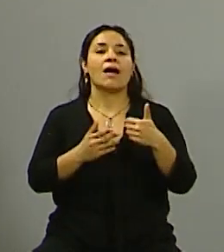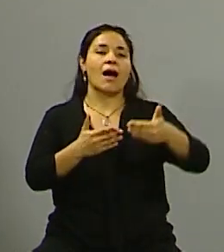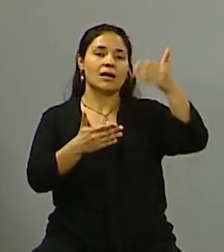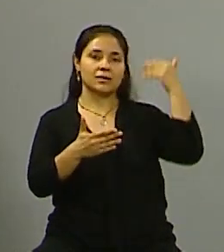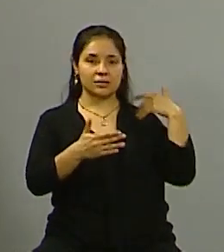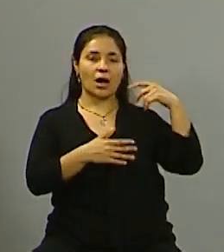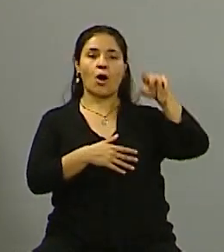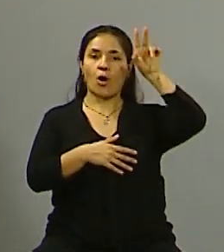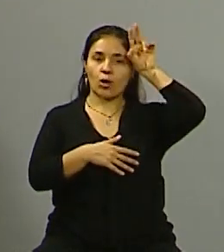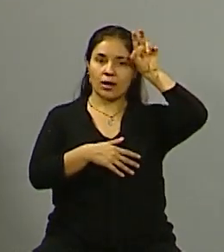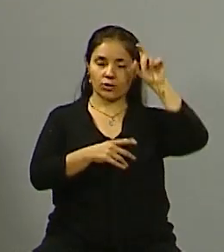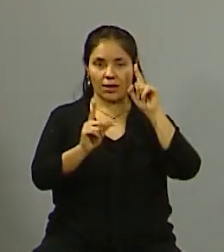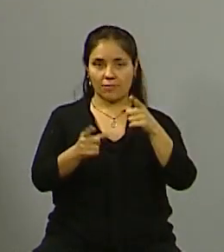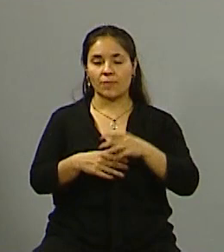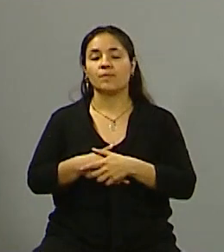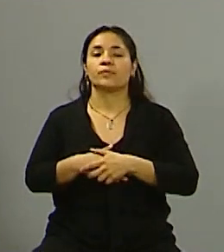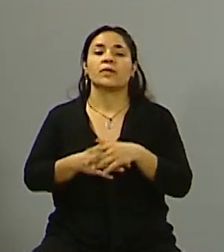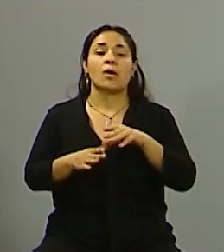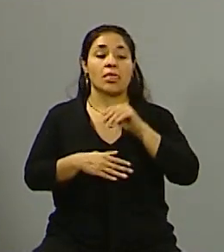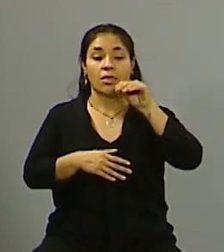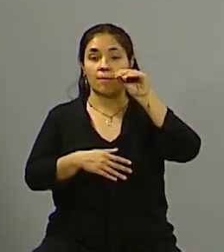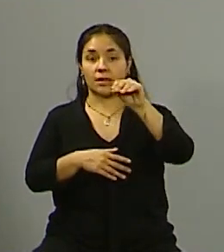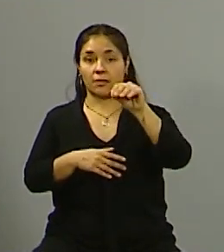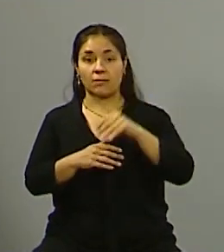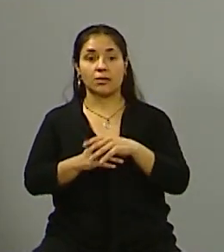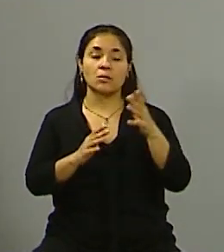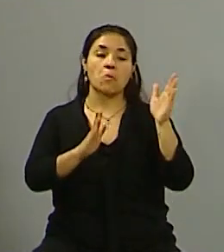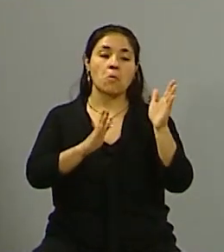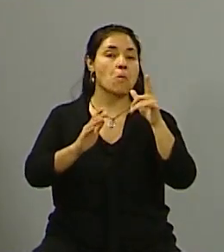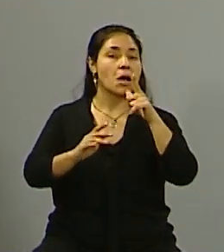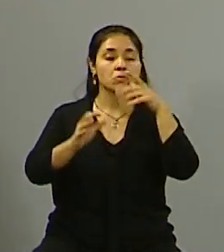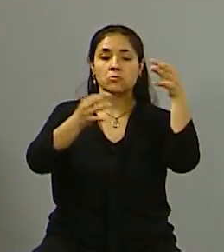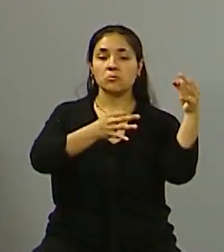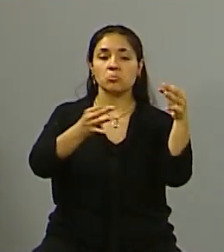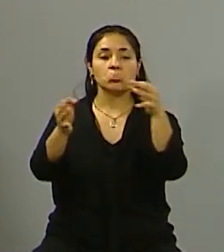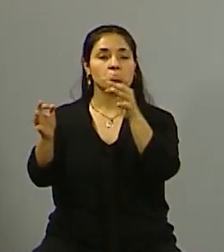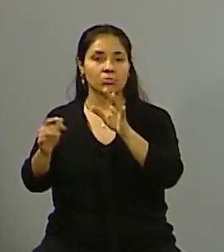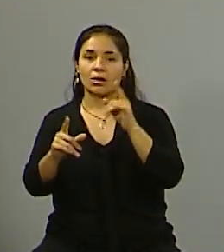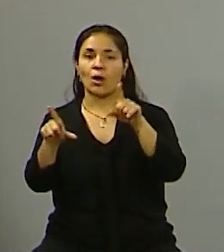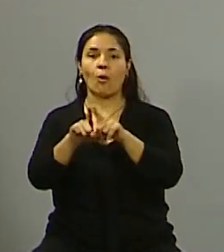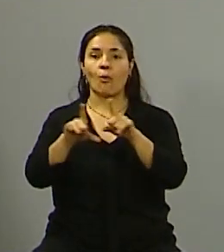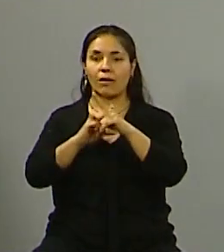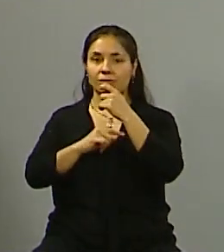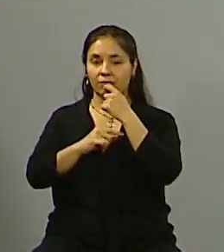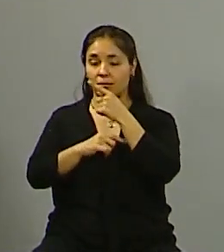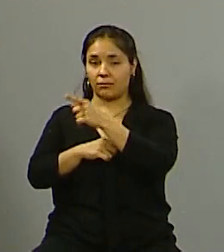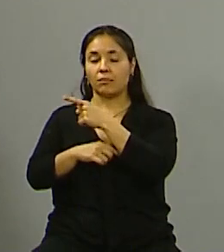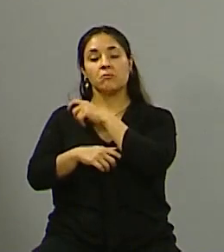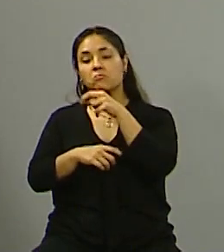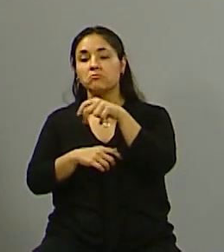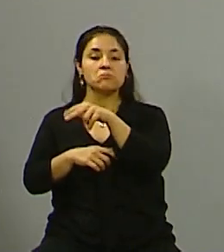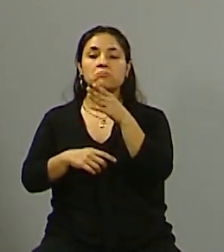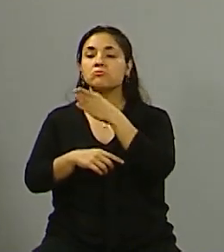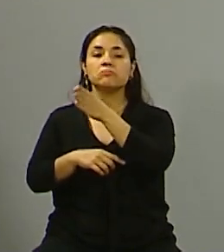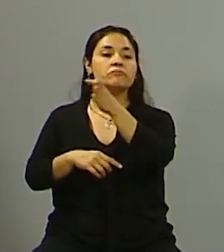Alfredo Cornejo. Digo, es un departamento que uno entiende está ordenado, pero me imagino que en esto de caminar te encontrás también con ciertas necesidades,